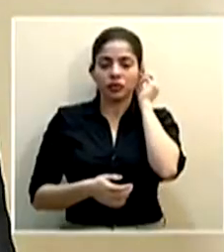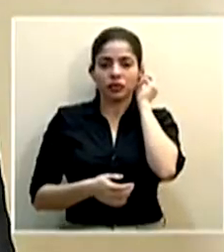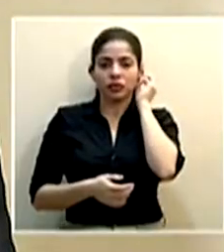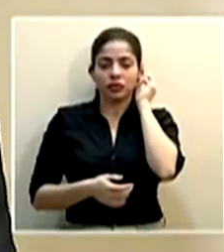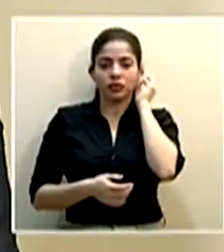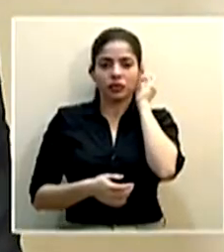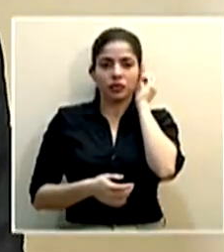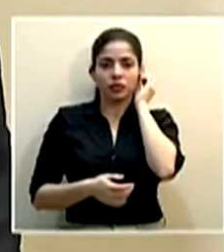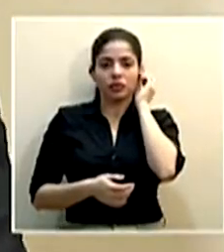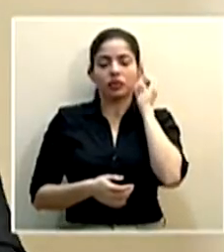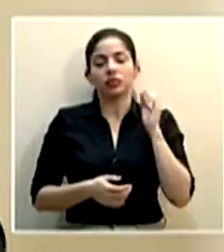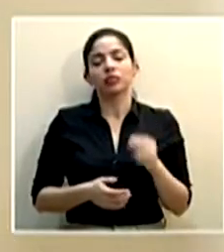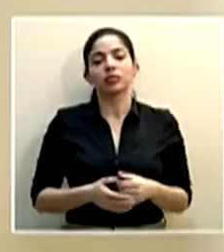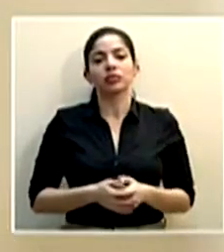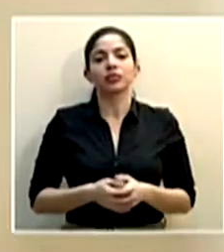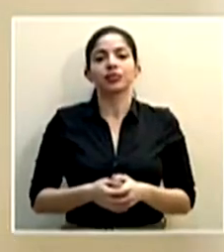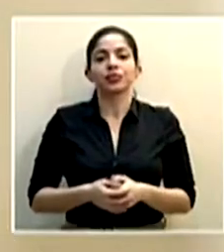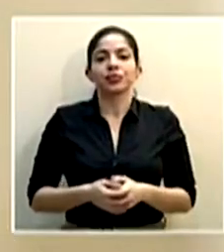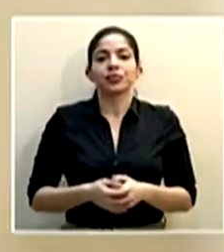Ok.